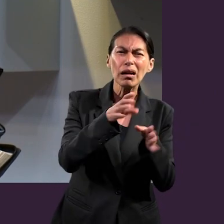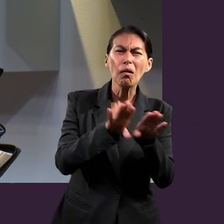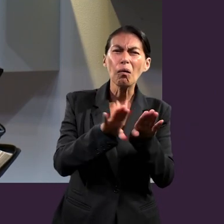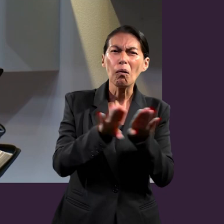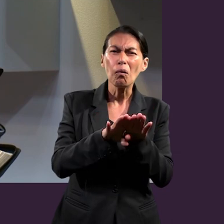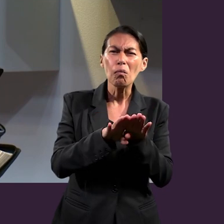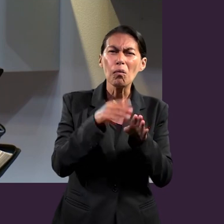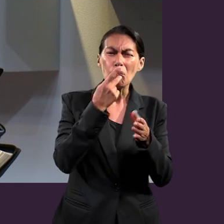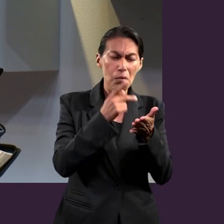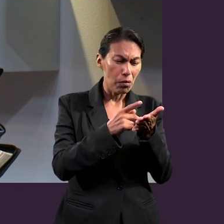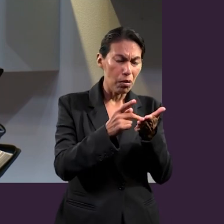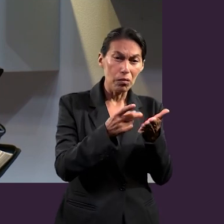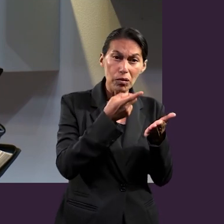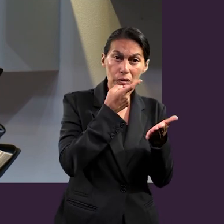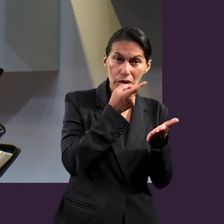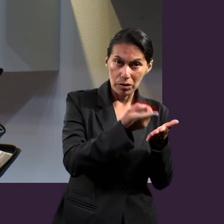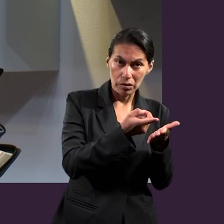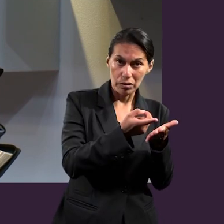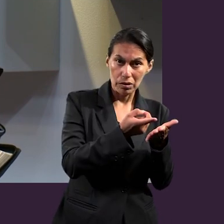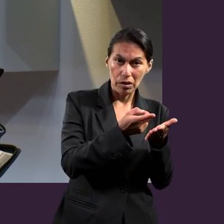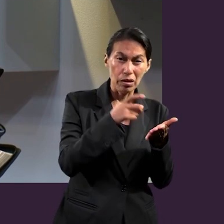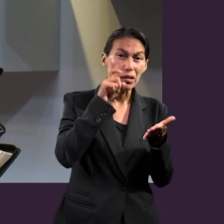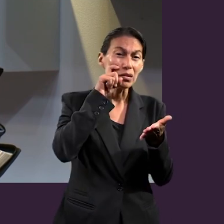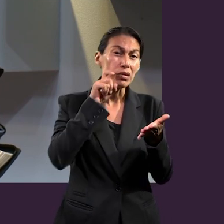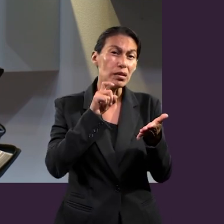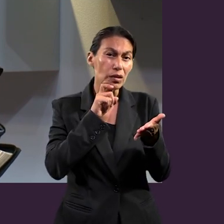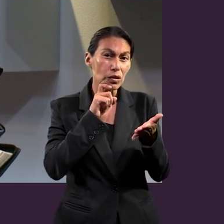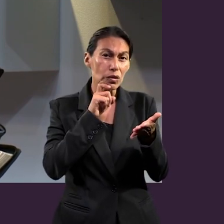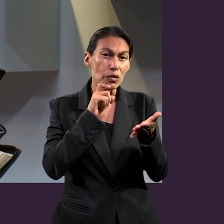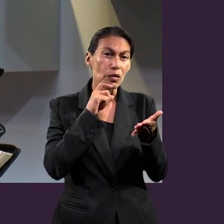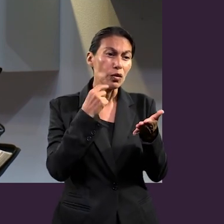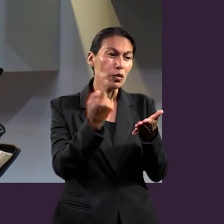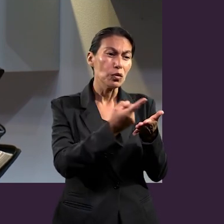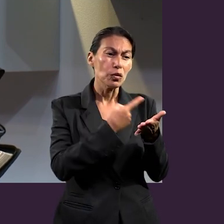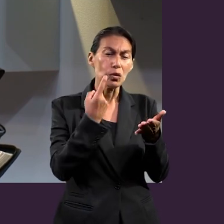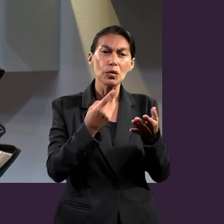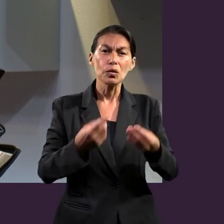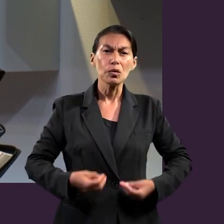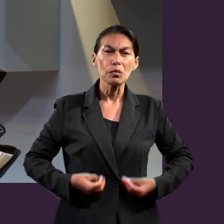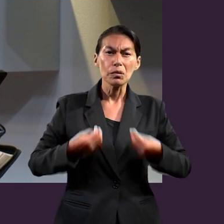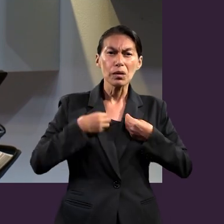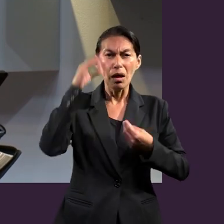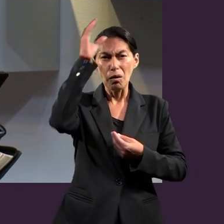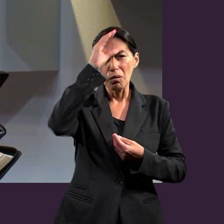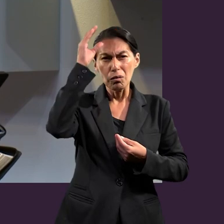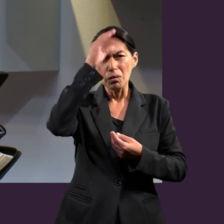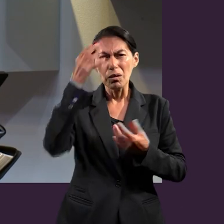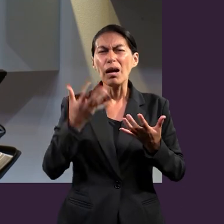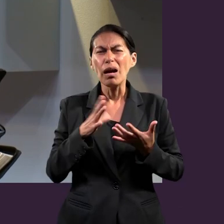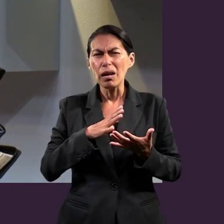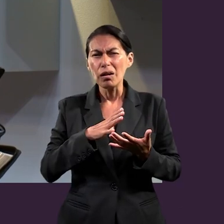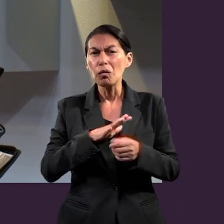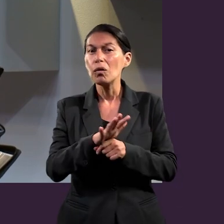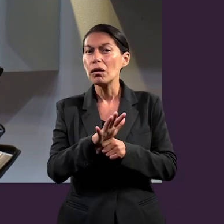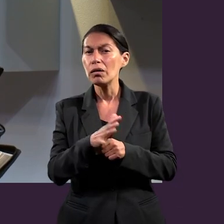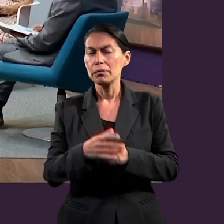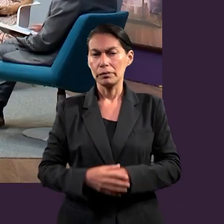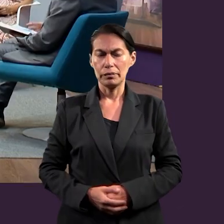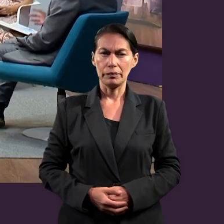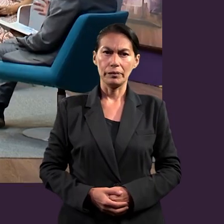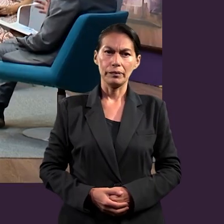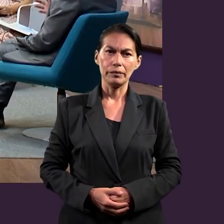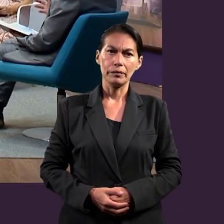La pregunta es, ¿en qué medida las palabras de Pablo acerca de la conducta sexual se aplican a nuestra cultura actualmente?